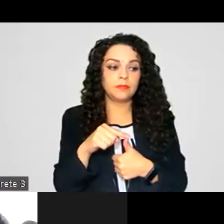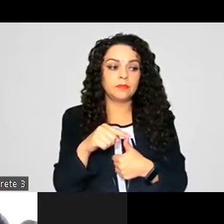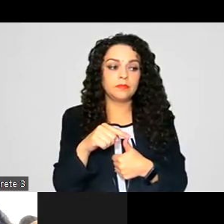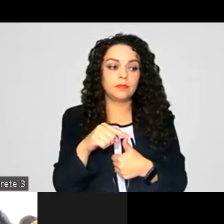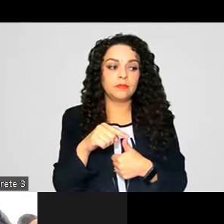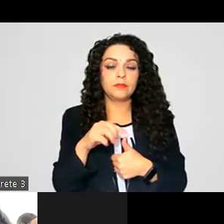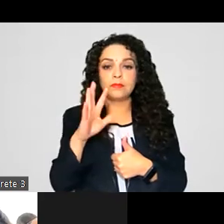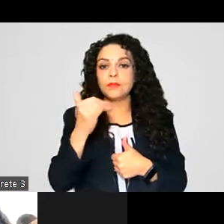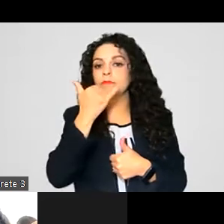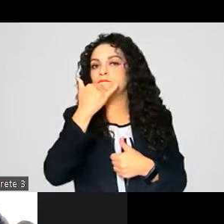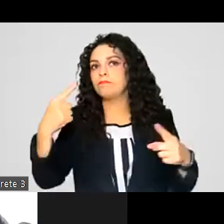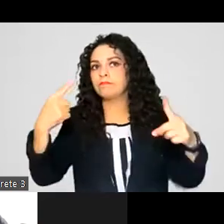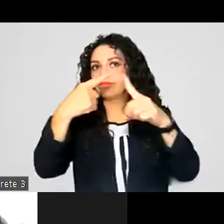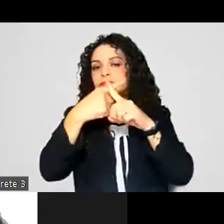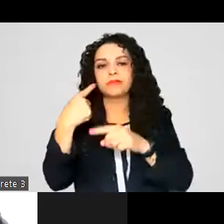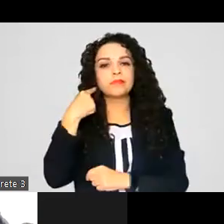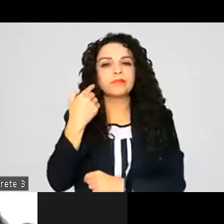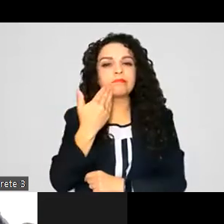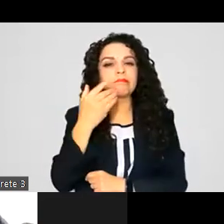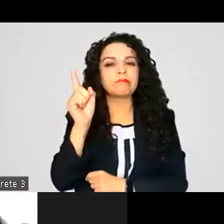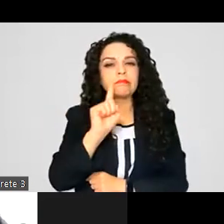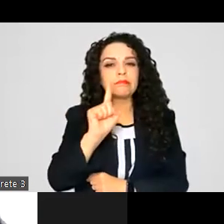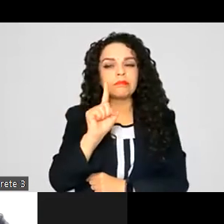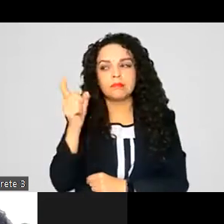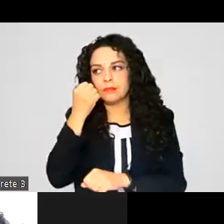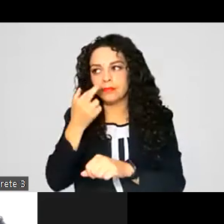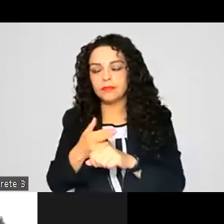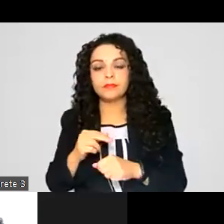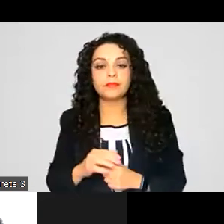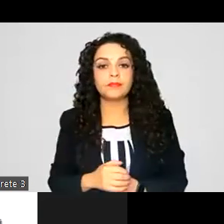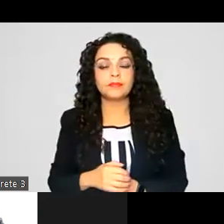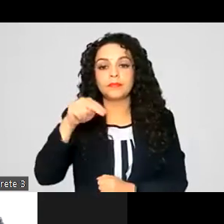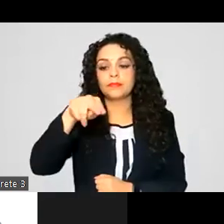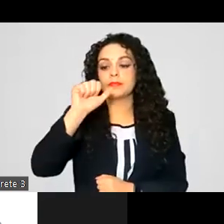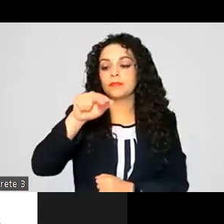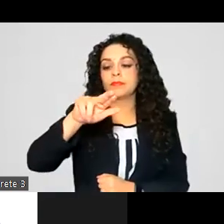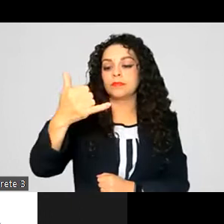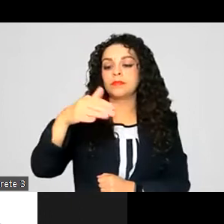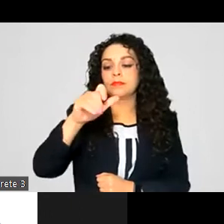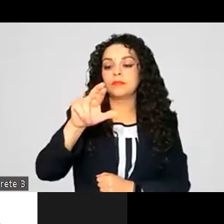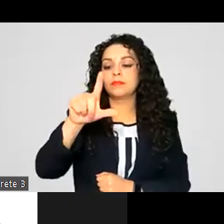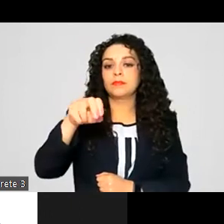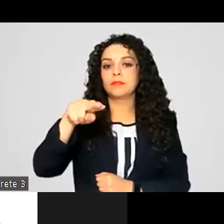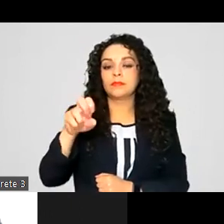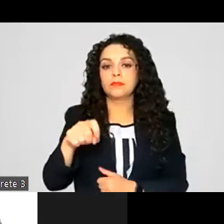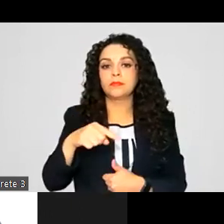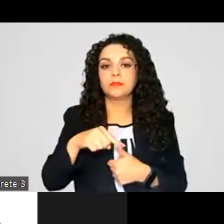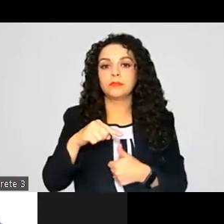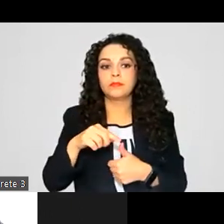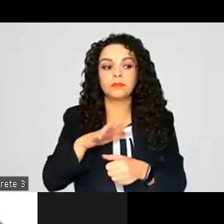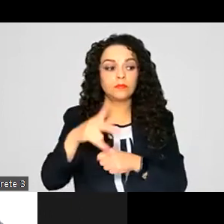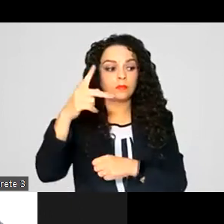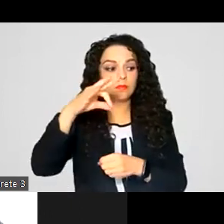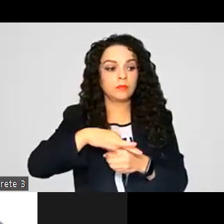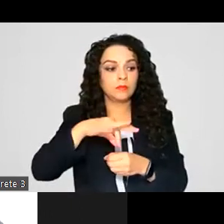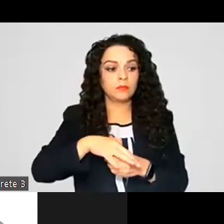micrófono, diputada secretaria Diputada Nancy Marlene Núñez Reséndite, el sentido de su voto Nancy